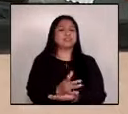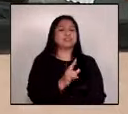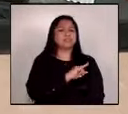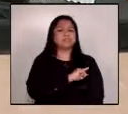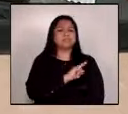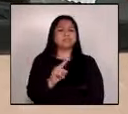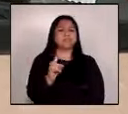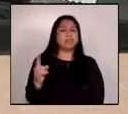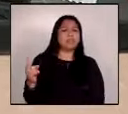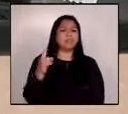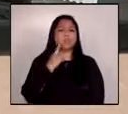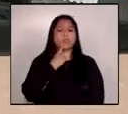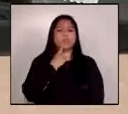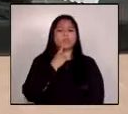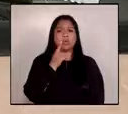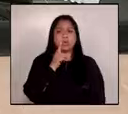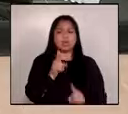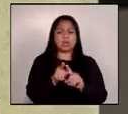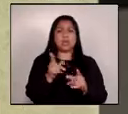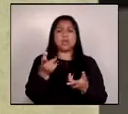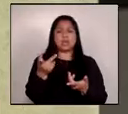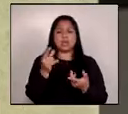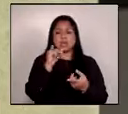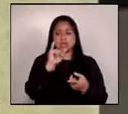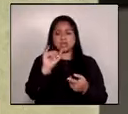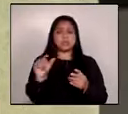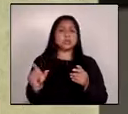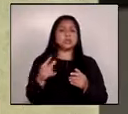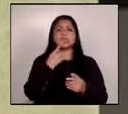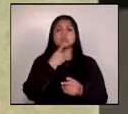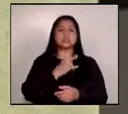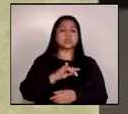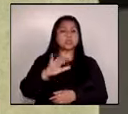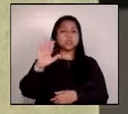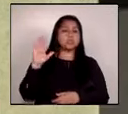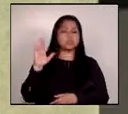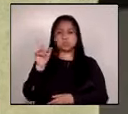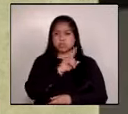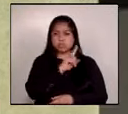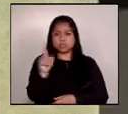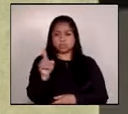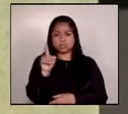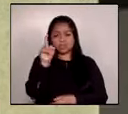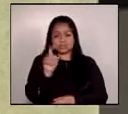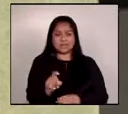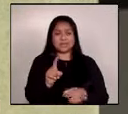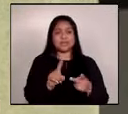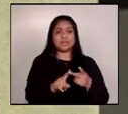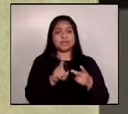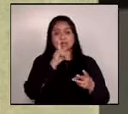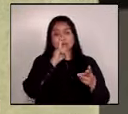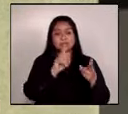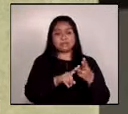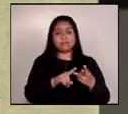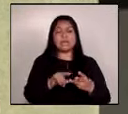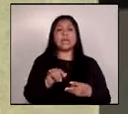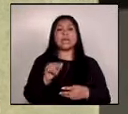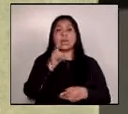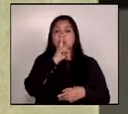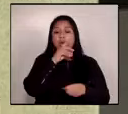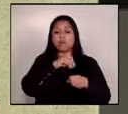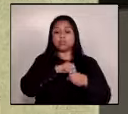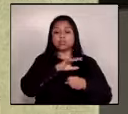incumplimiento de deberes y encubrimiento propio que